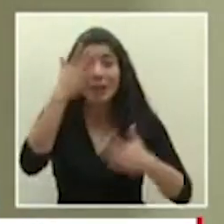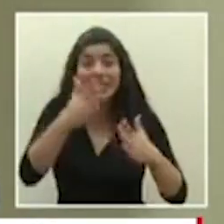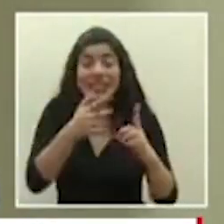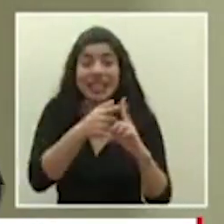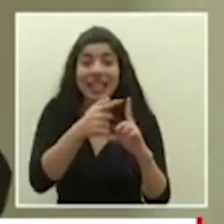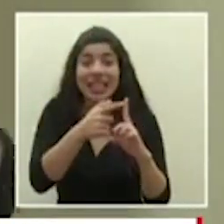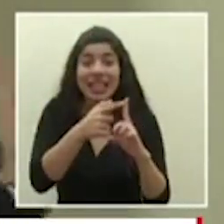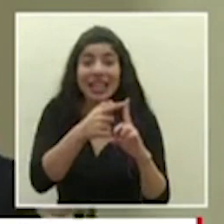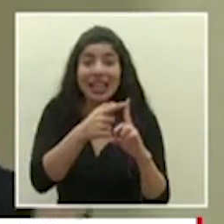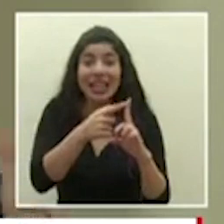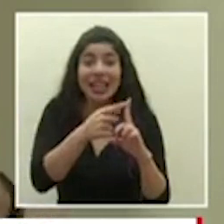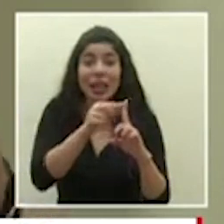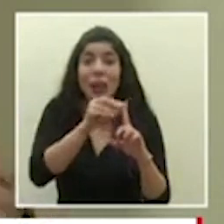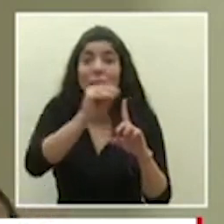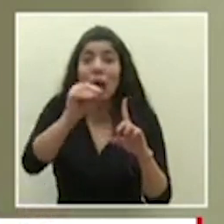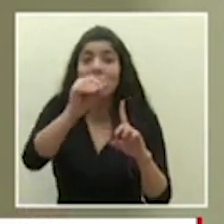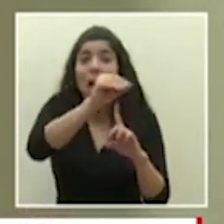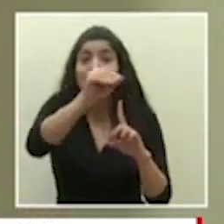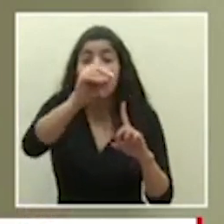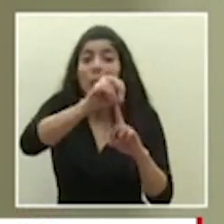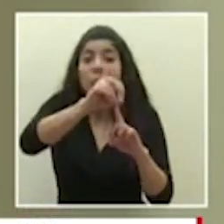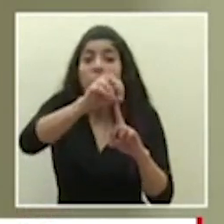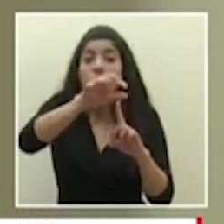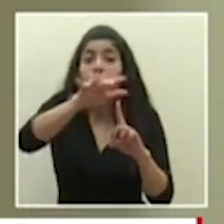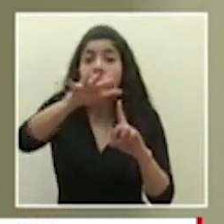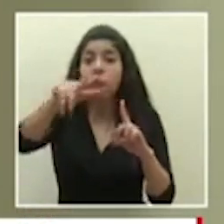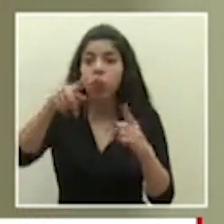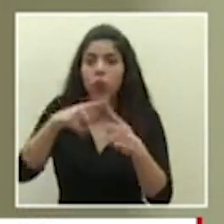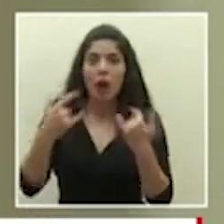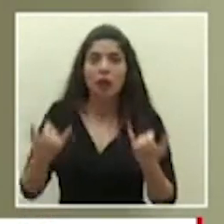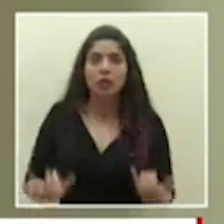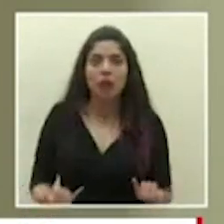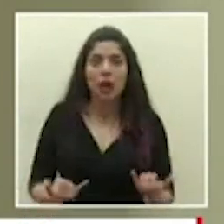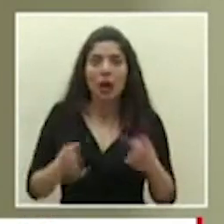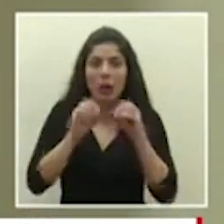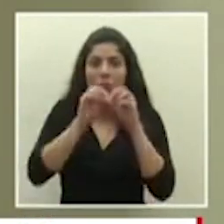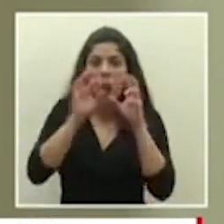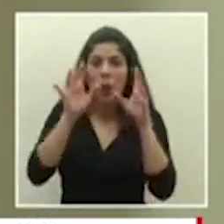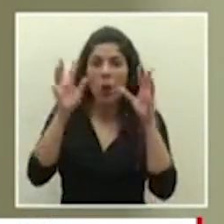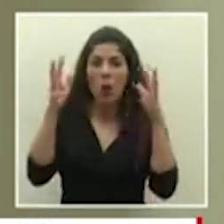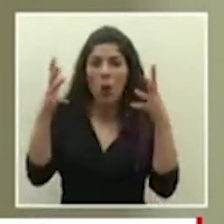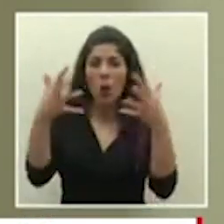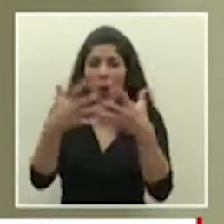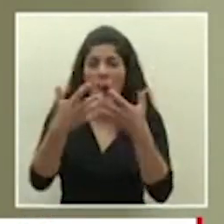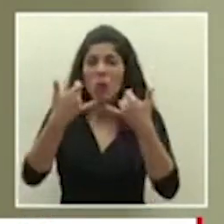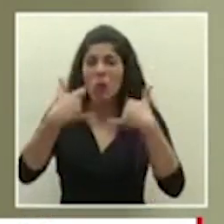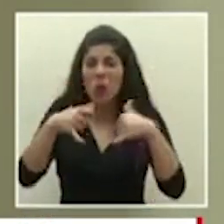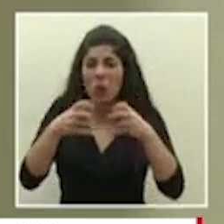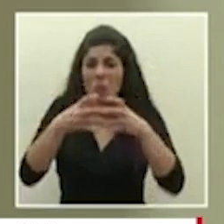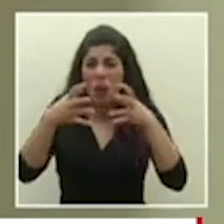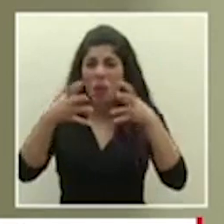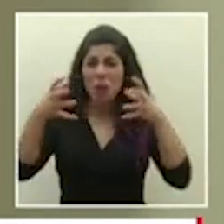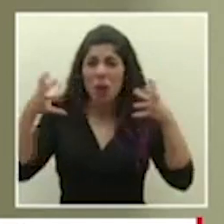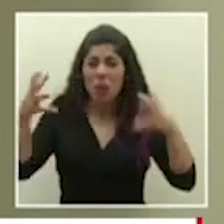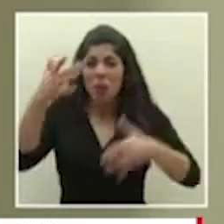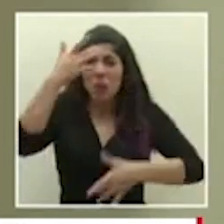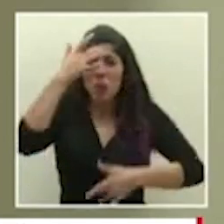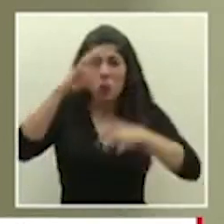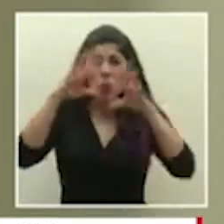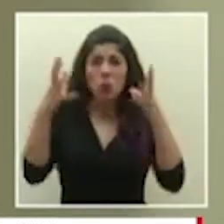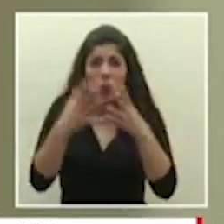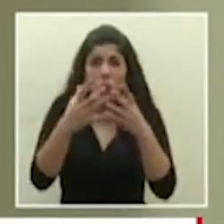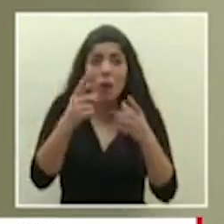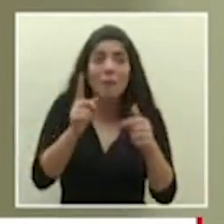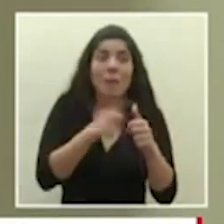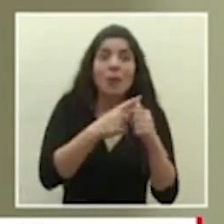que fue contagiando a otros y terminamos donde estamos y todavía sigue creciendo la cantidad de pacientes en el mundo entonces